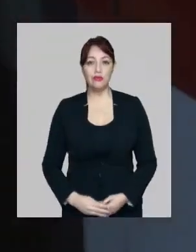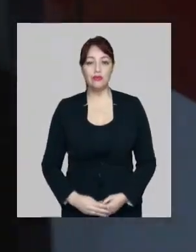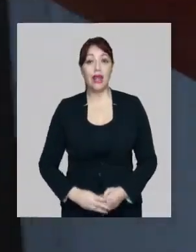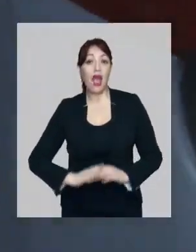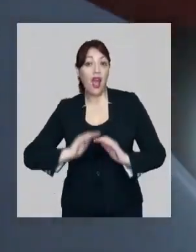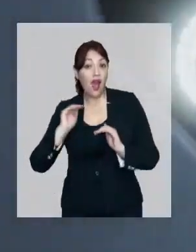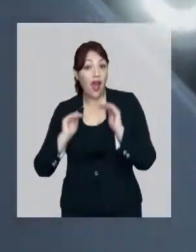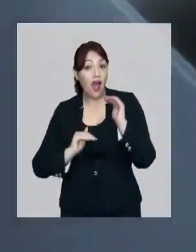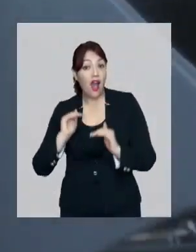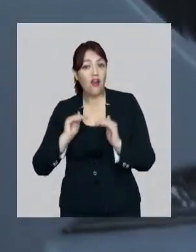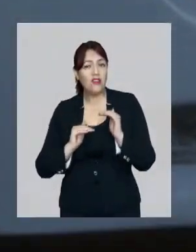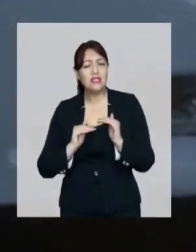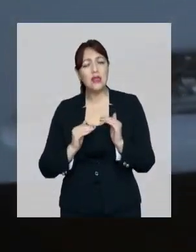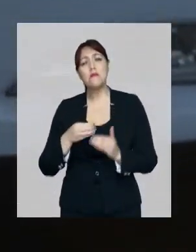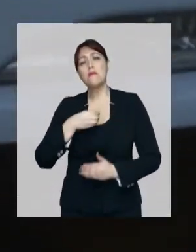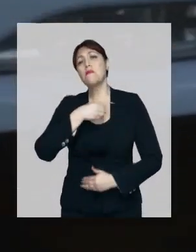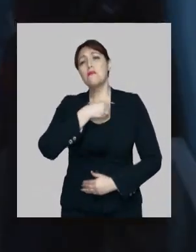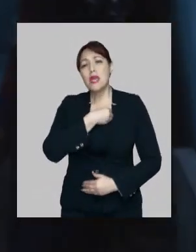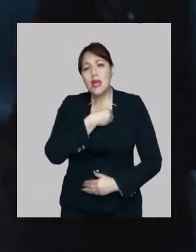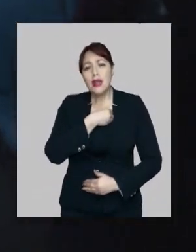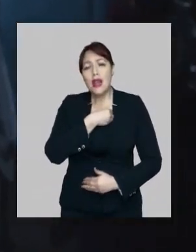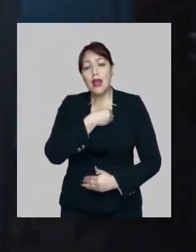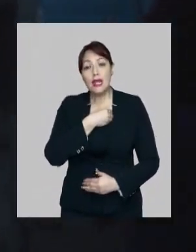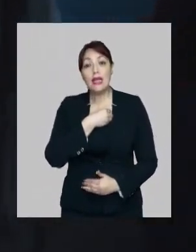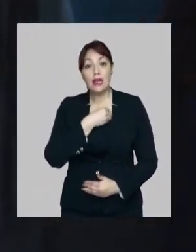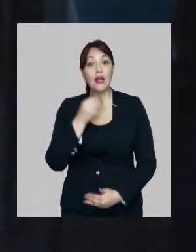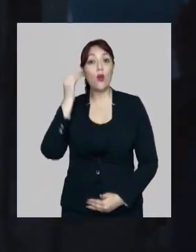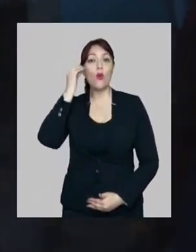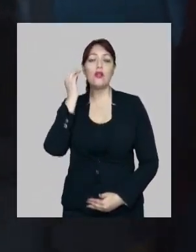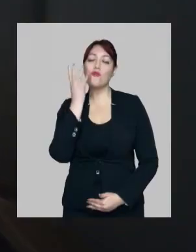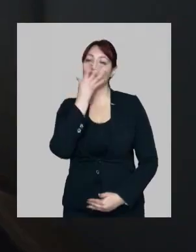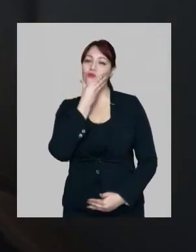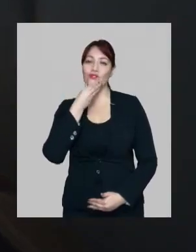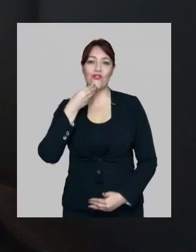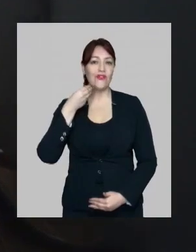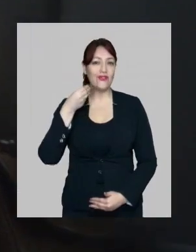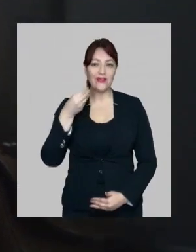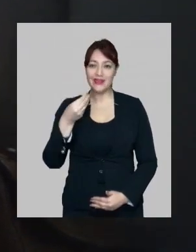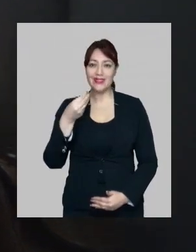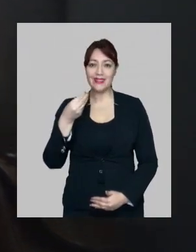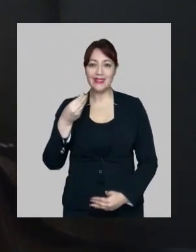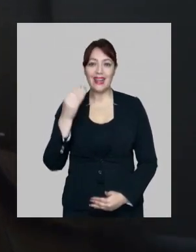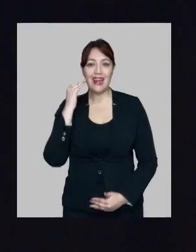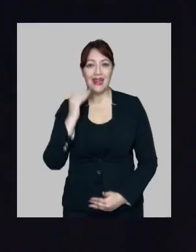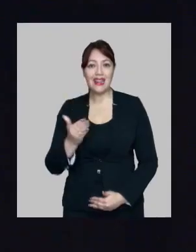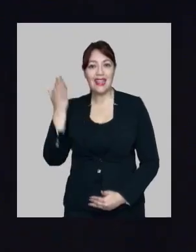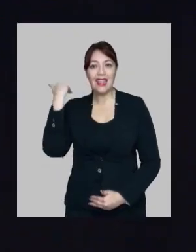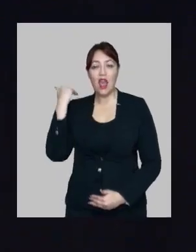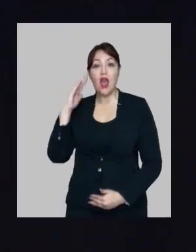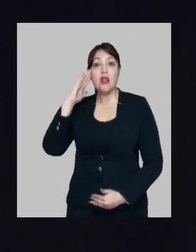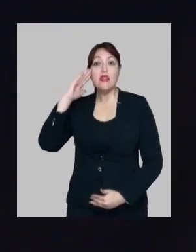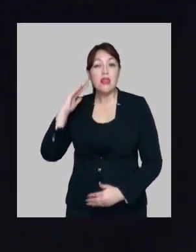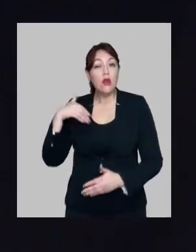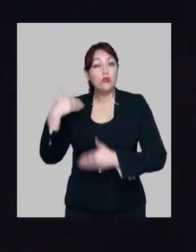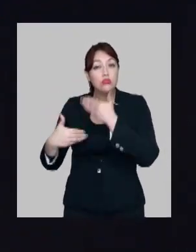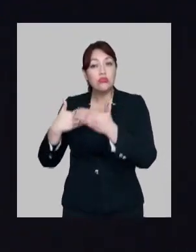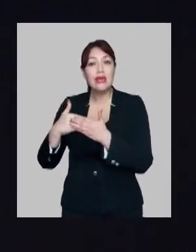A veces me inunda la pena, pero entonces recuerdo mi bella infancia, en donde viví días sin violencia.